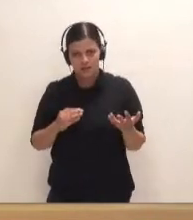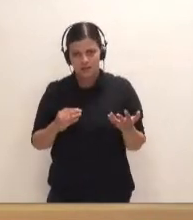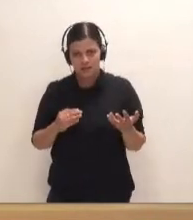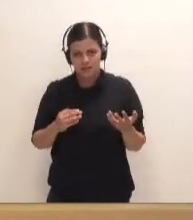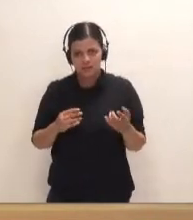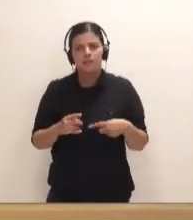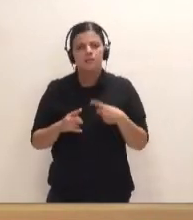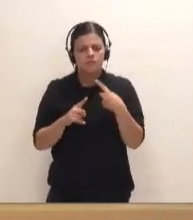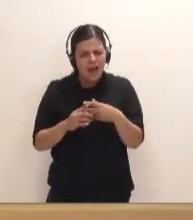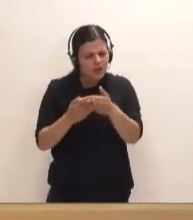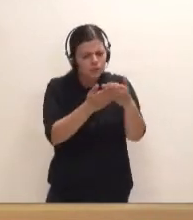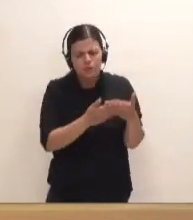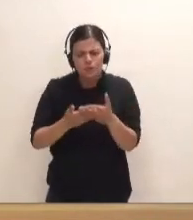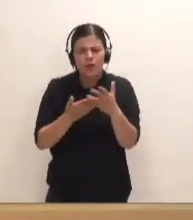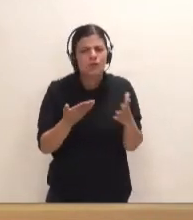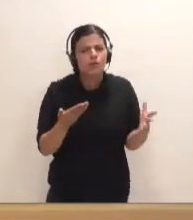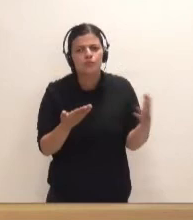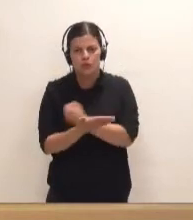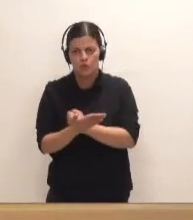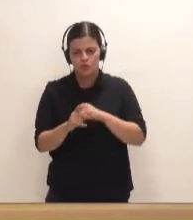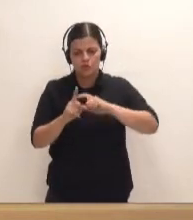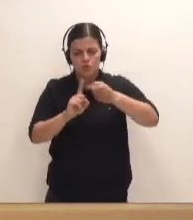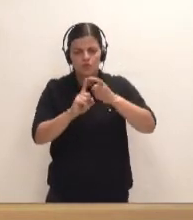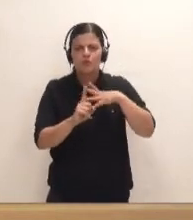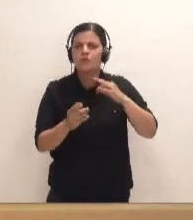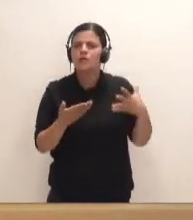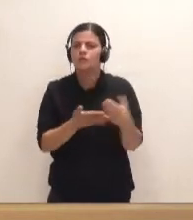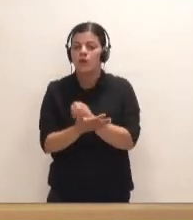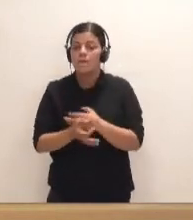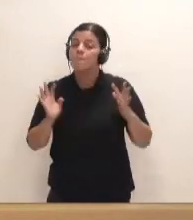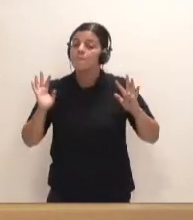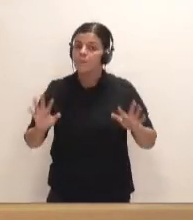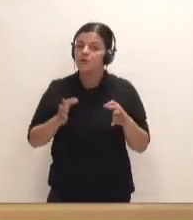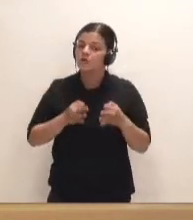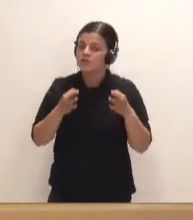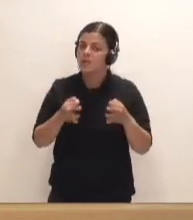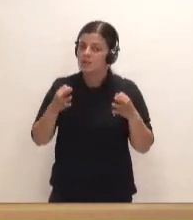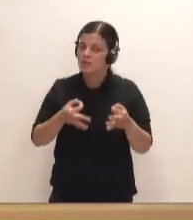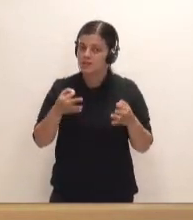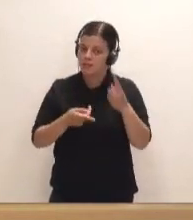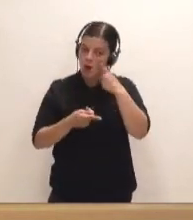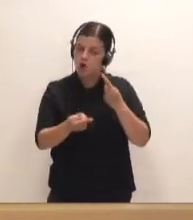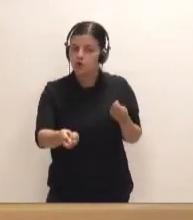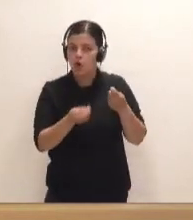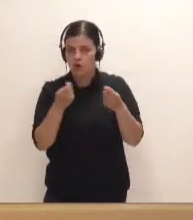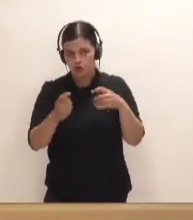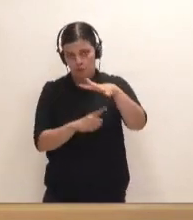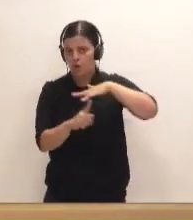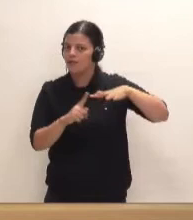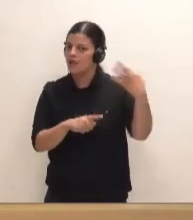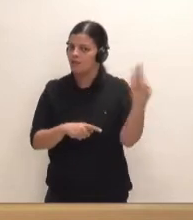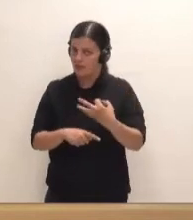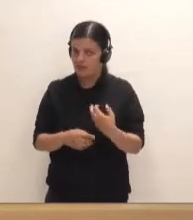puerta a que se estudien todas las soluciones posibles, siempre bajo un estricto control medioambiental.